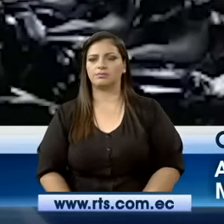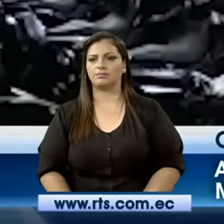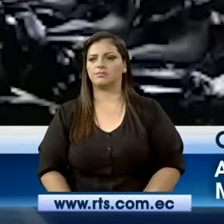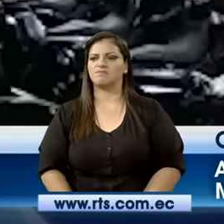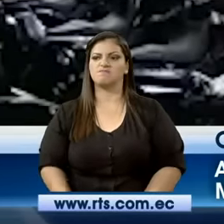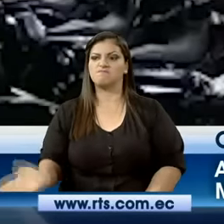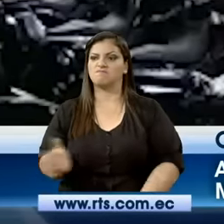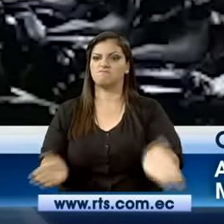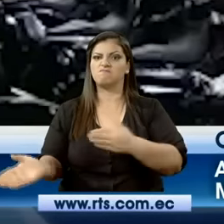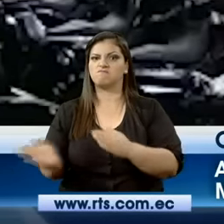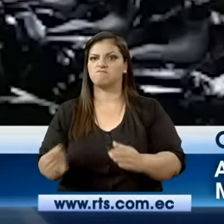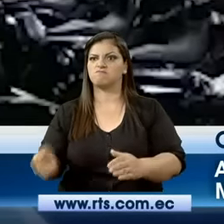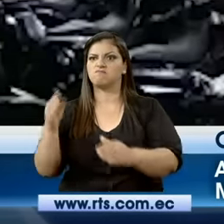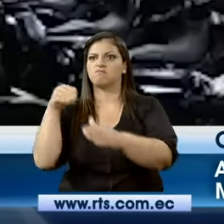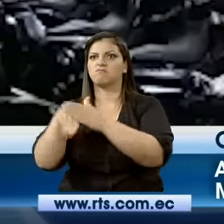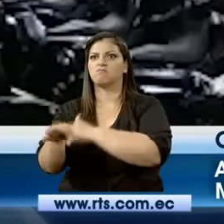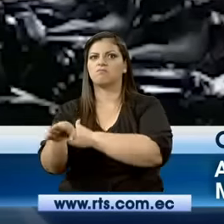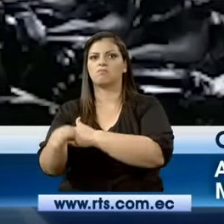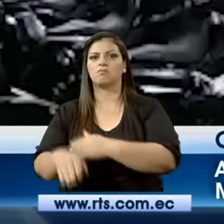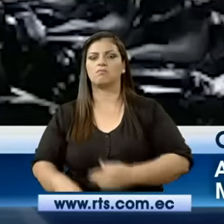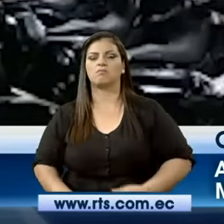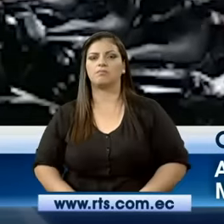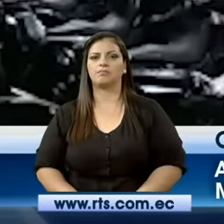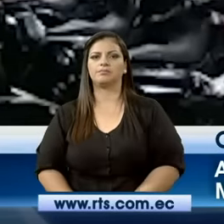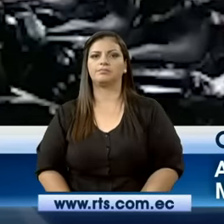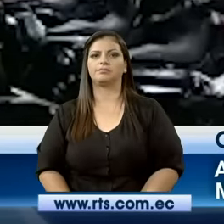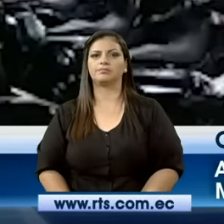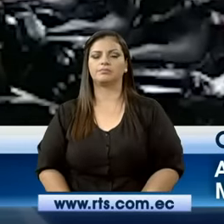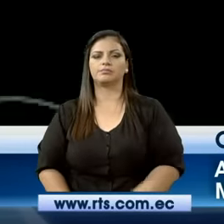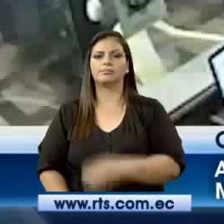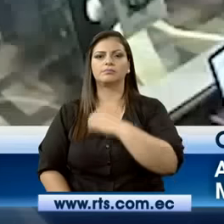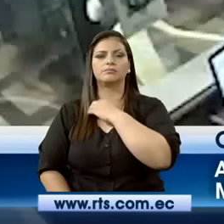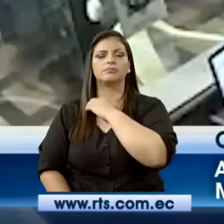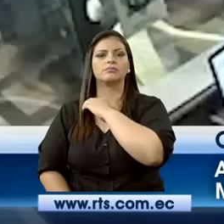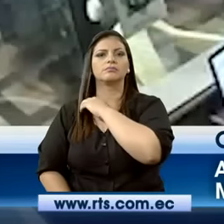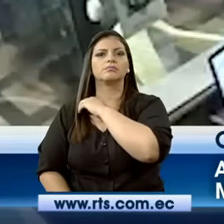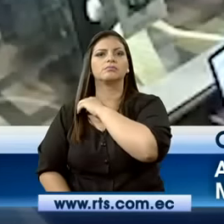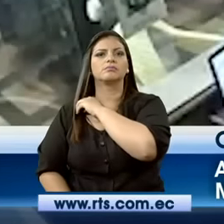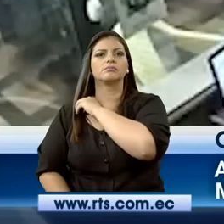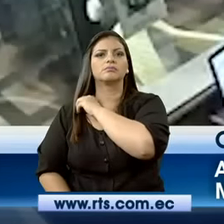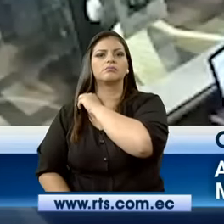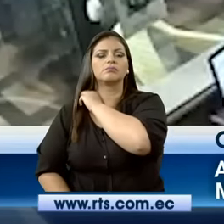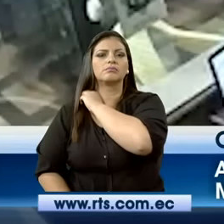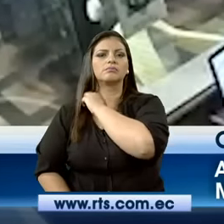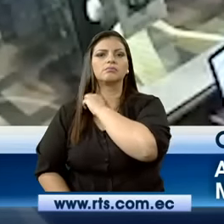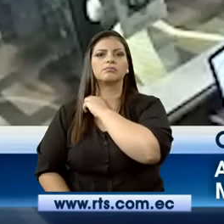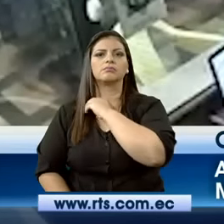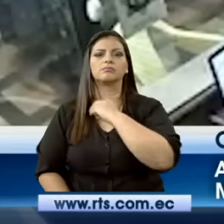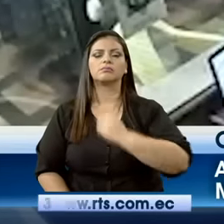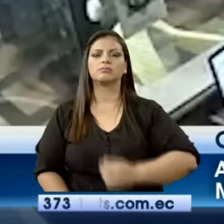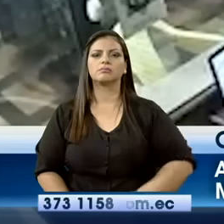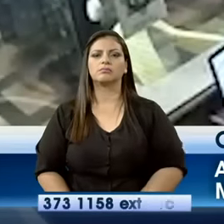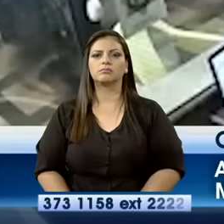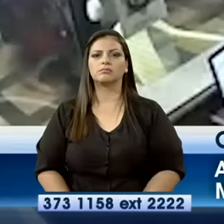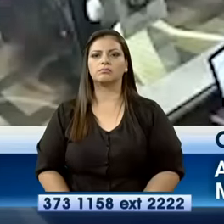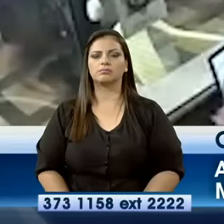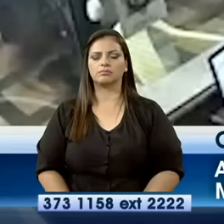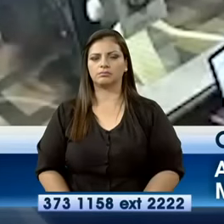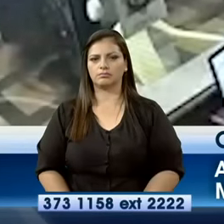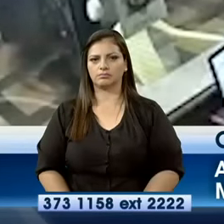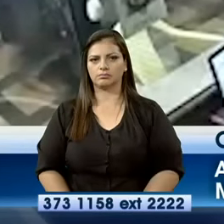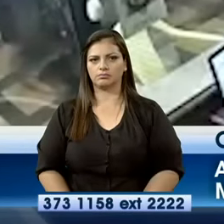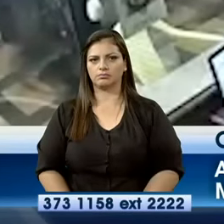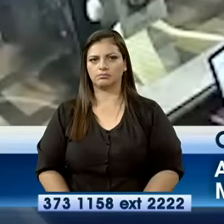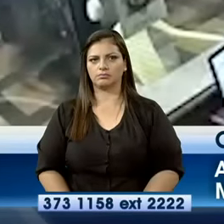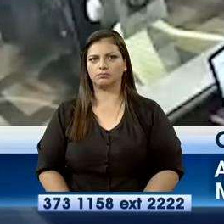Claro, yo vi una mujer, pero no ha sido, ha sido que es cliente. Ajá, ahí la toman como rehén. Como rehén también, la hacen entrar, claro.